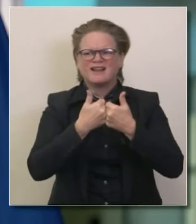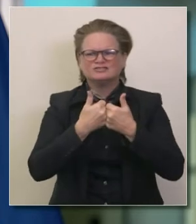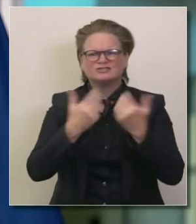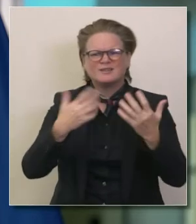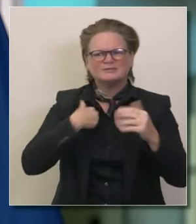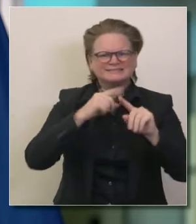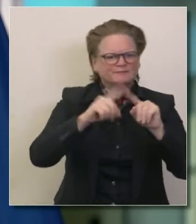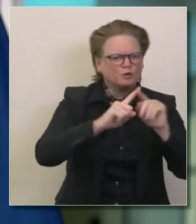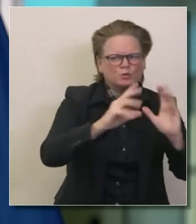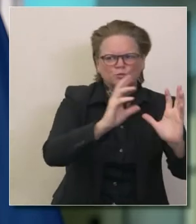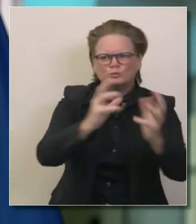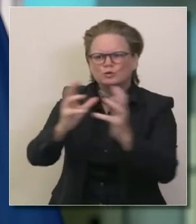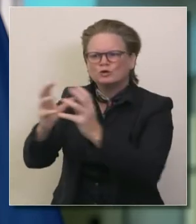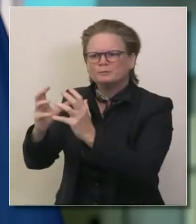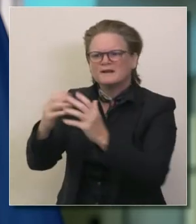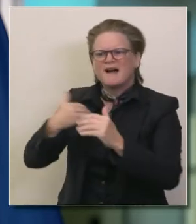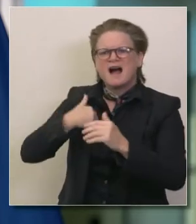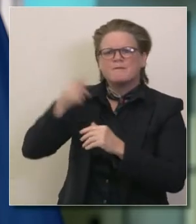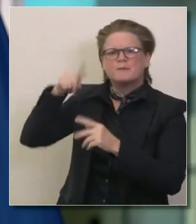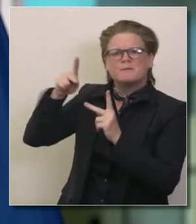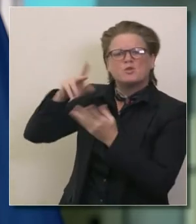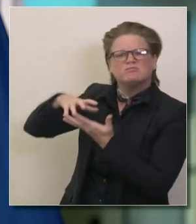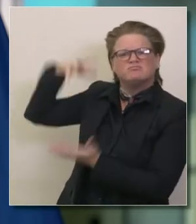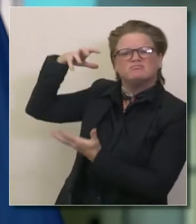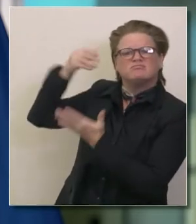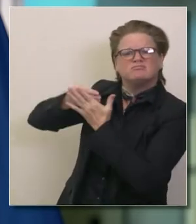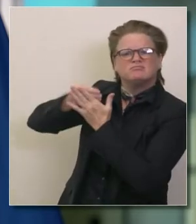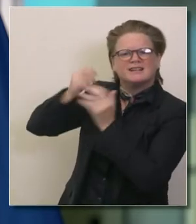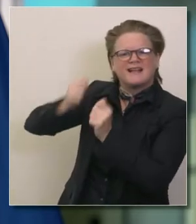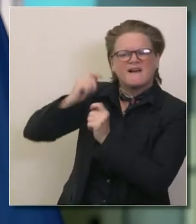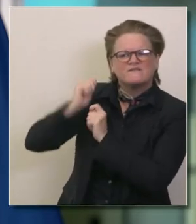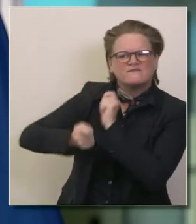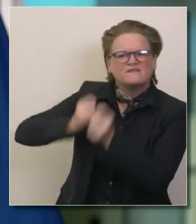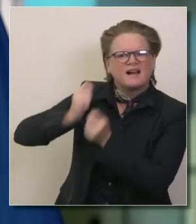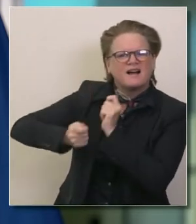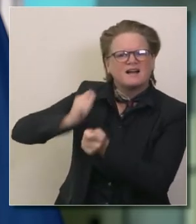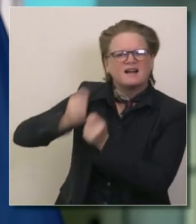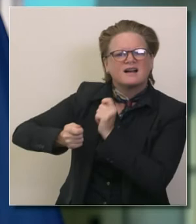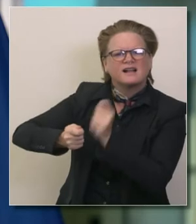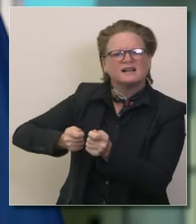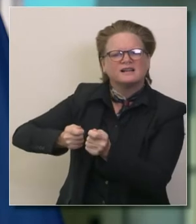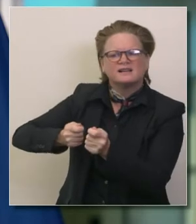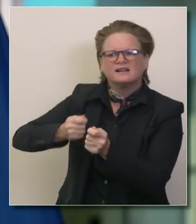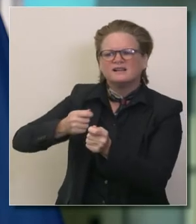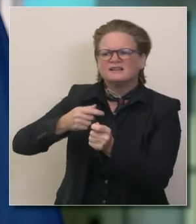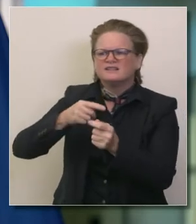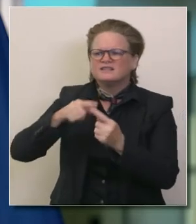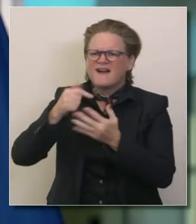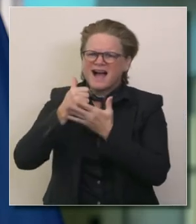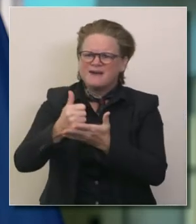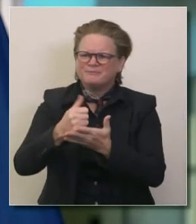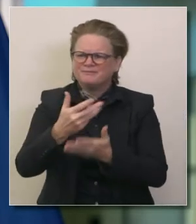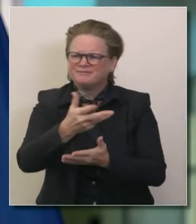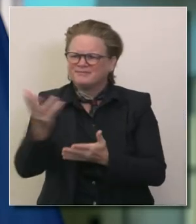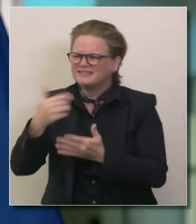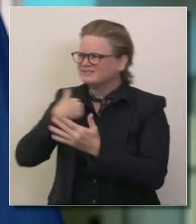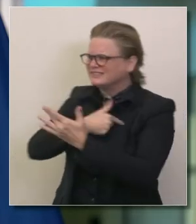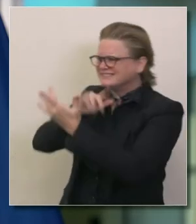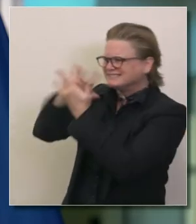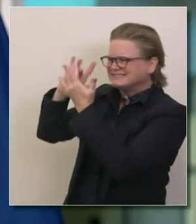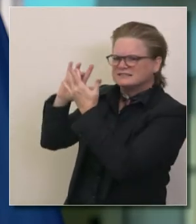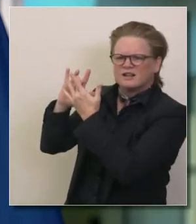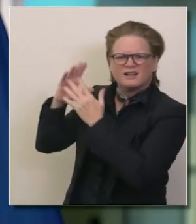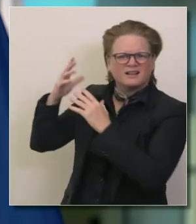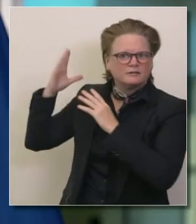hemos resaltado estos en un reporte que les quiero instar a que lo vean más de tres mil millones de dólares en apoyo